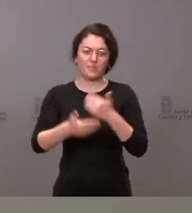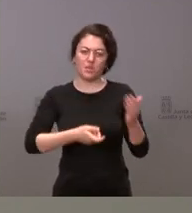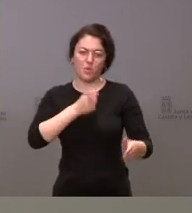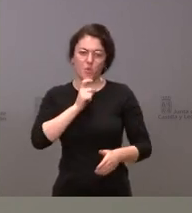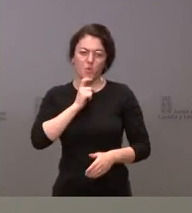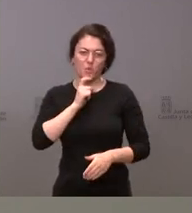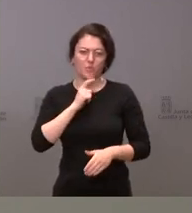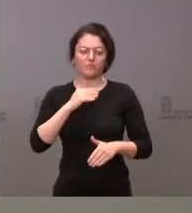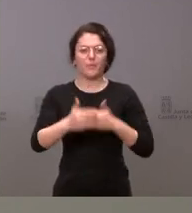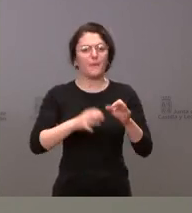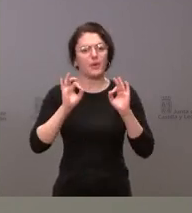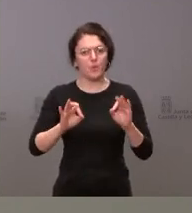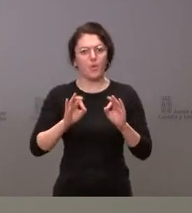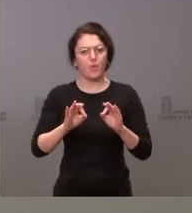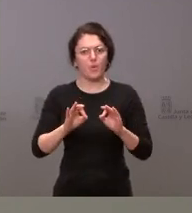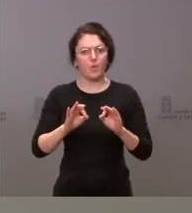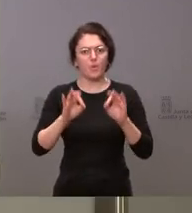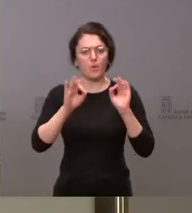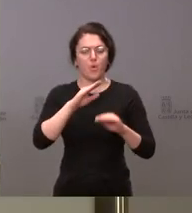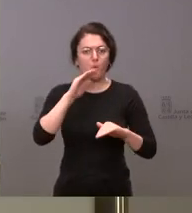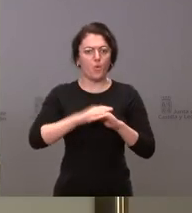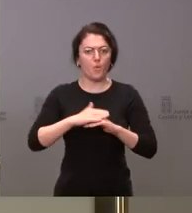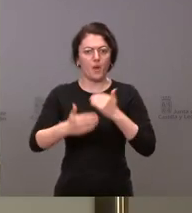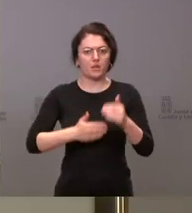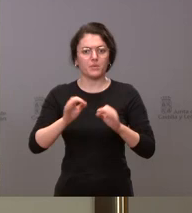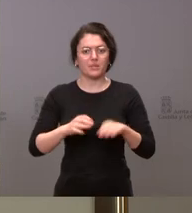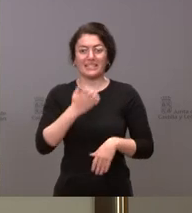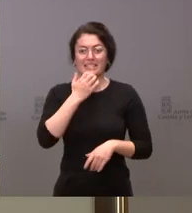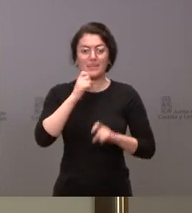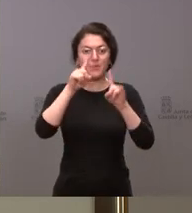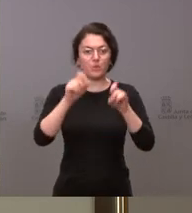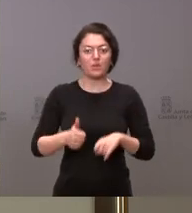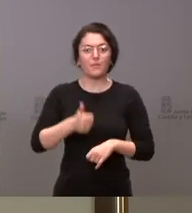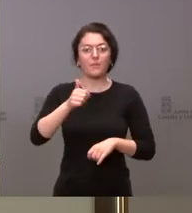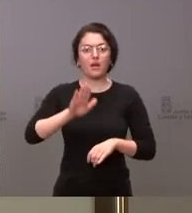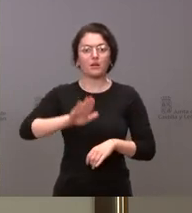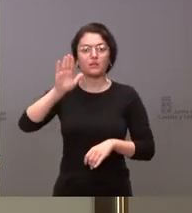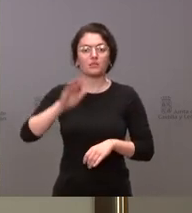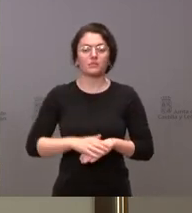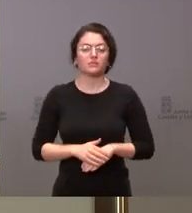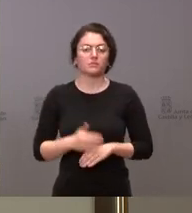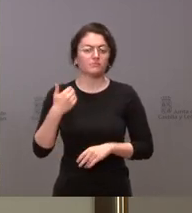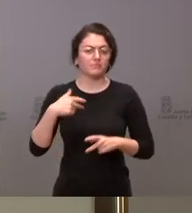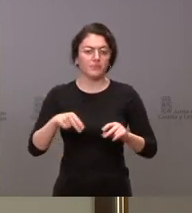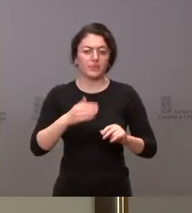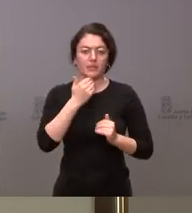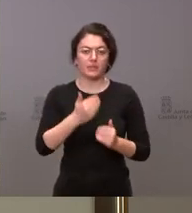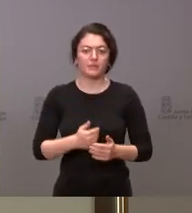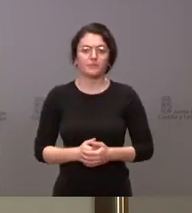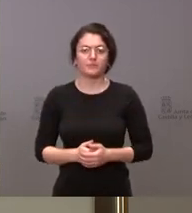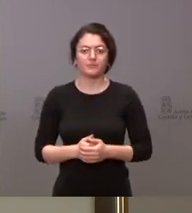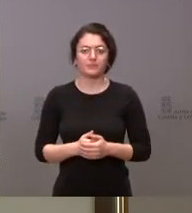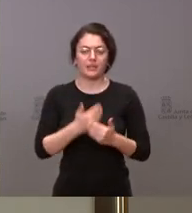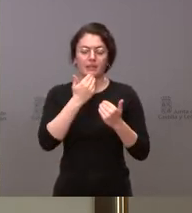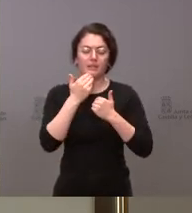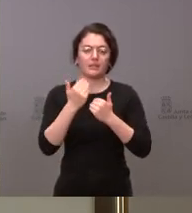en plazo y en trámite. Si hay alguna pregunta más es el momento, pues aquí terminamos. Gracias. Muchas